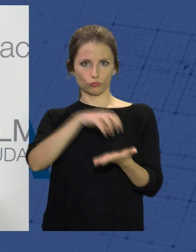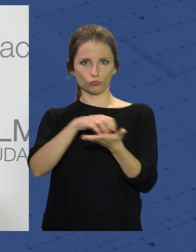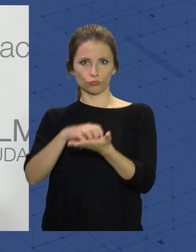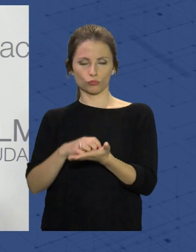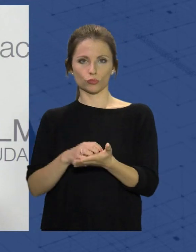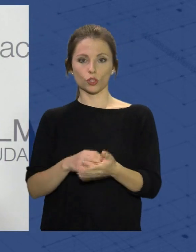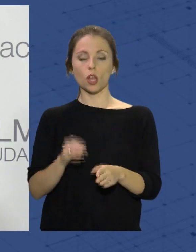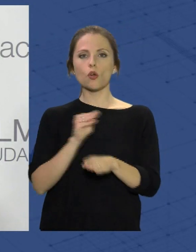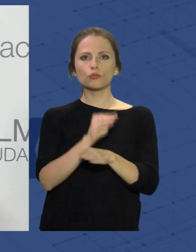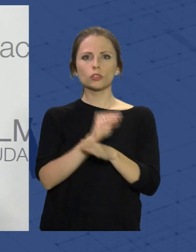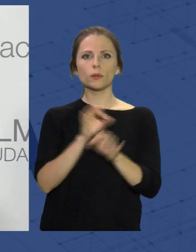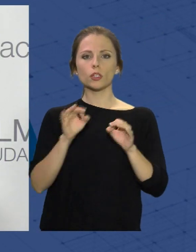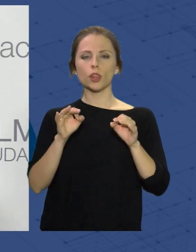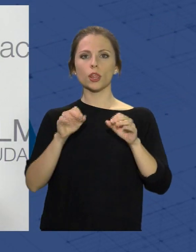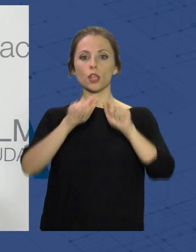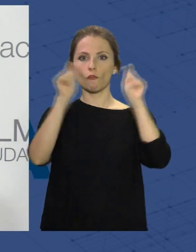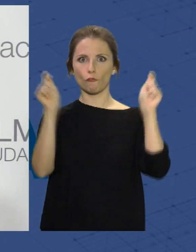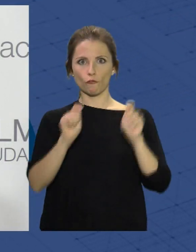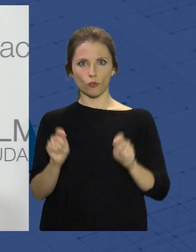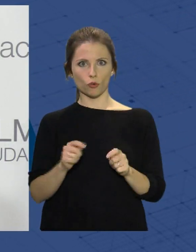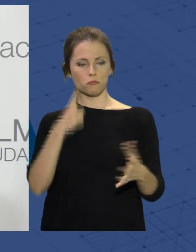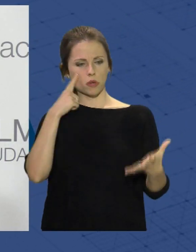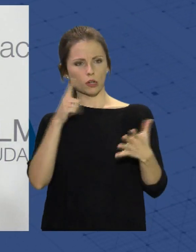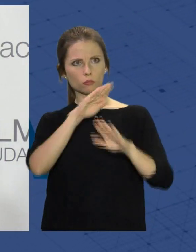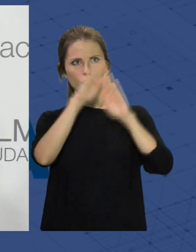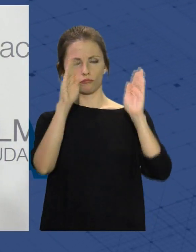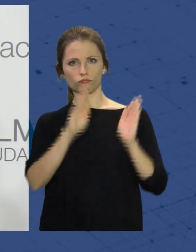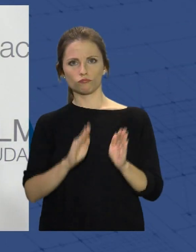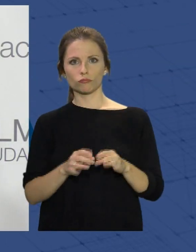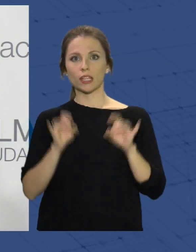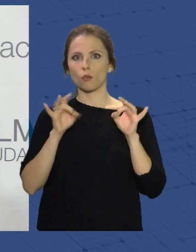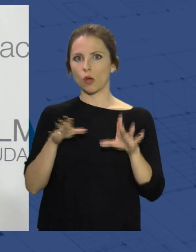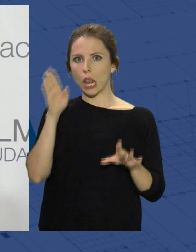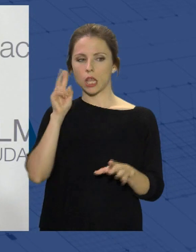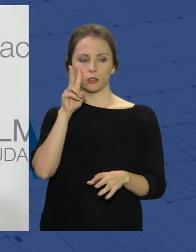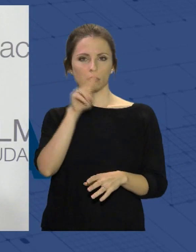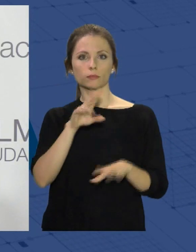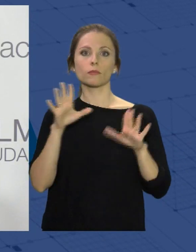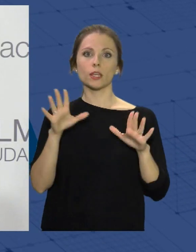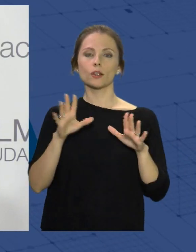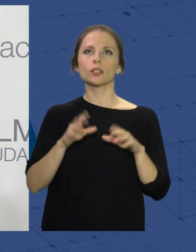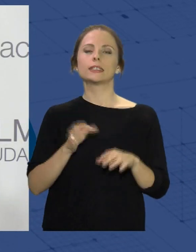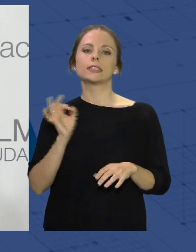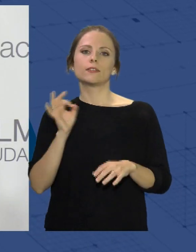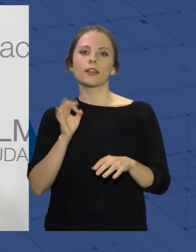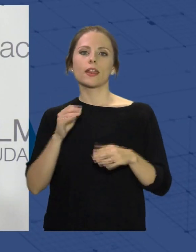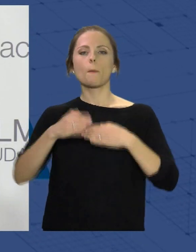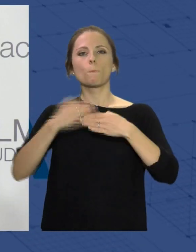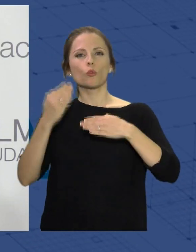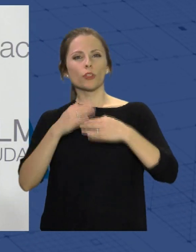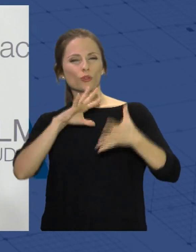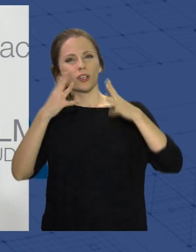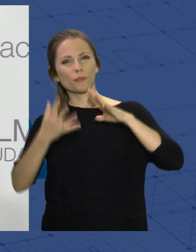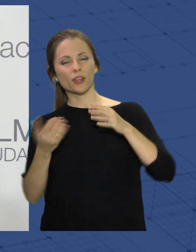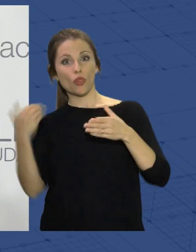estética del edificio tal y como lo concibió Trinidad Cuartara, pero haciendo un edificio moderno y funcional por